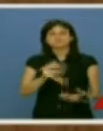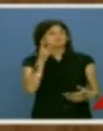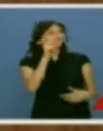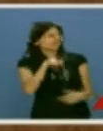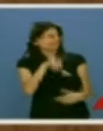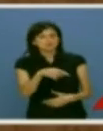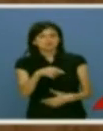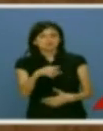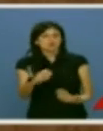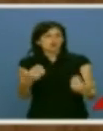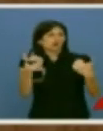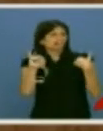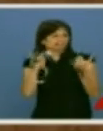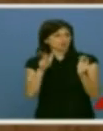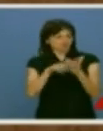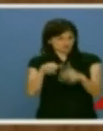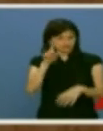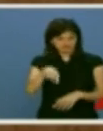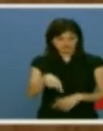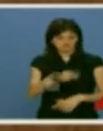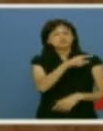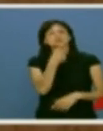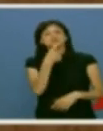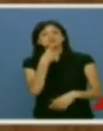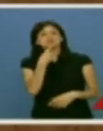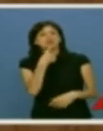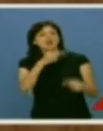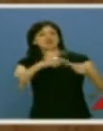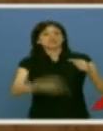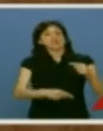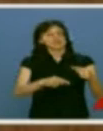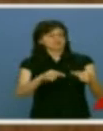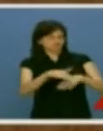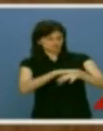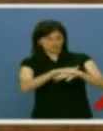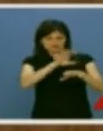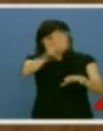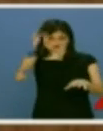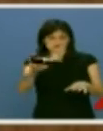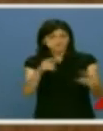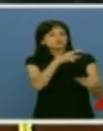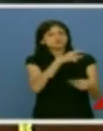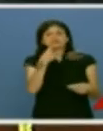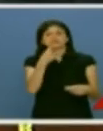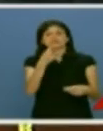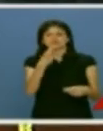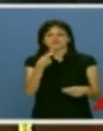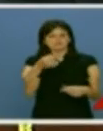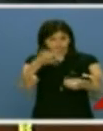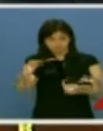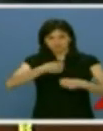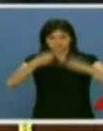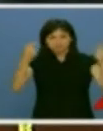muchas de ellas competencia de esta comunidad autónoma. Usted habló de la transferencia del déficit del Gobierno a las comunidades autónomas, pero lo que no reconoce es que la verdadera